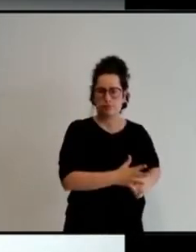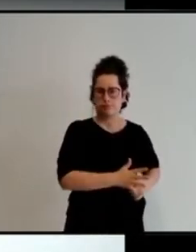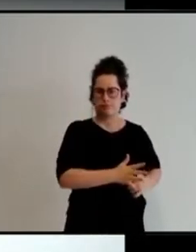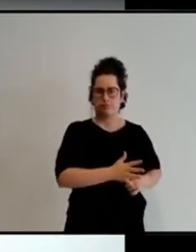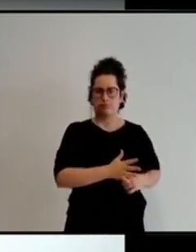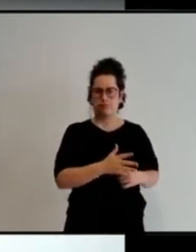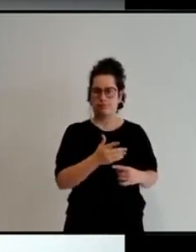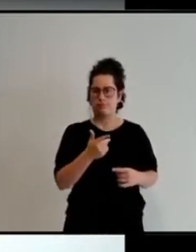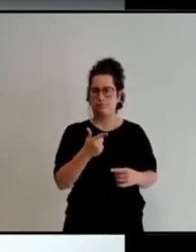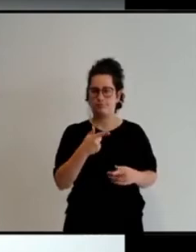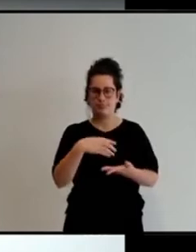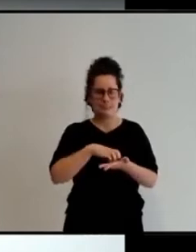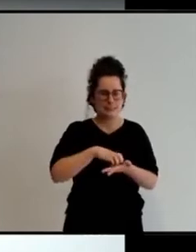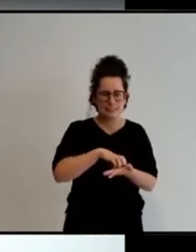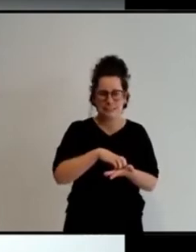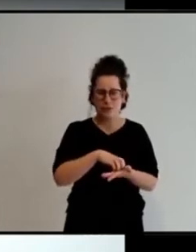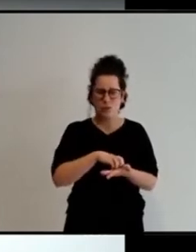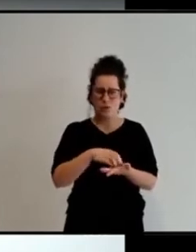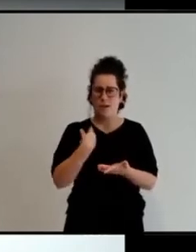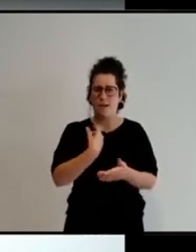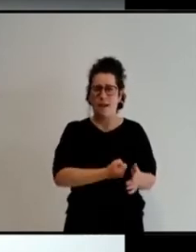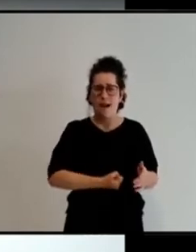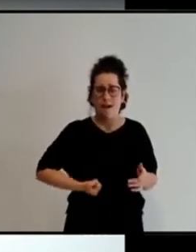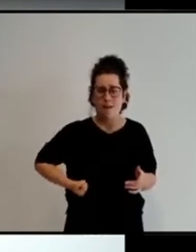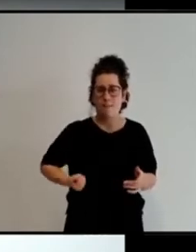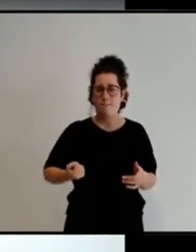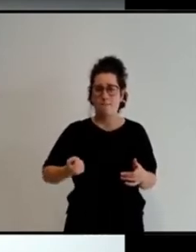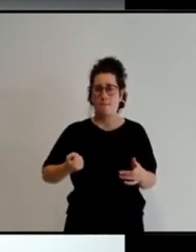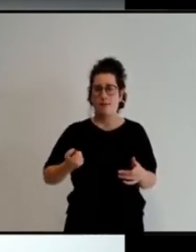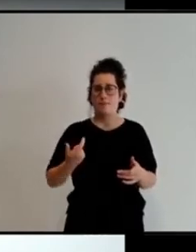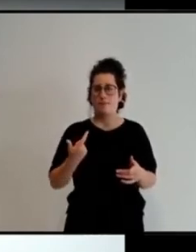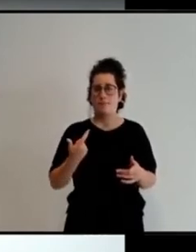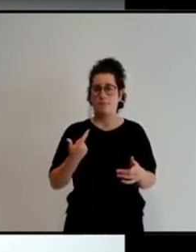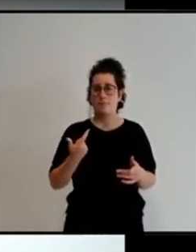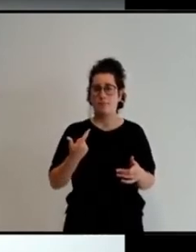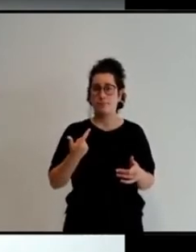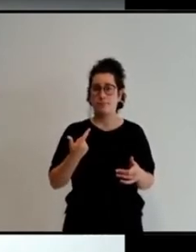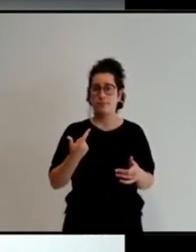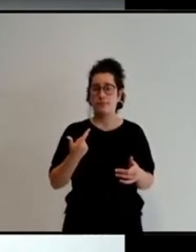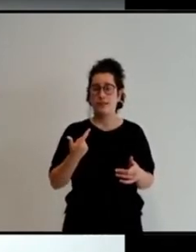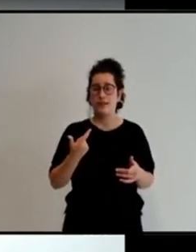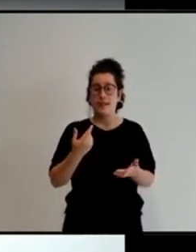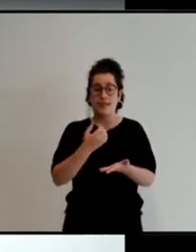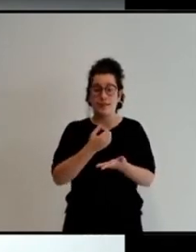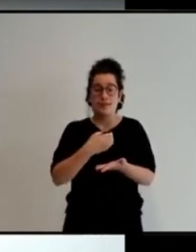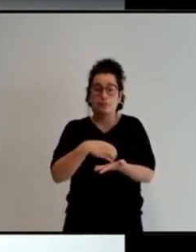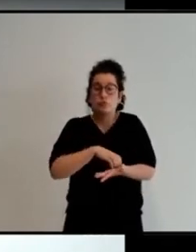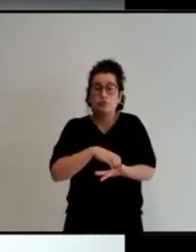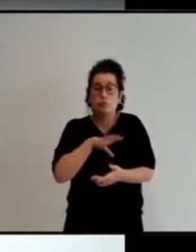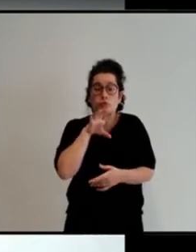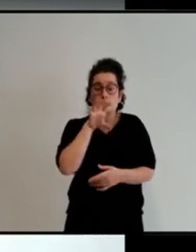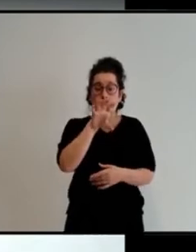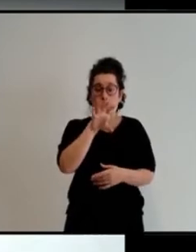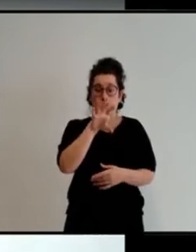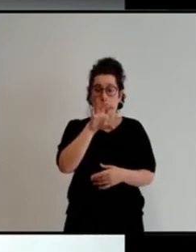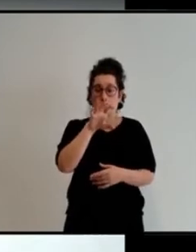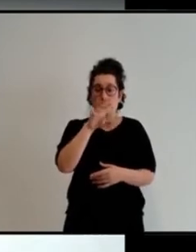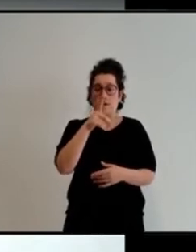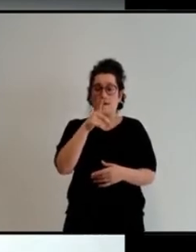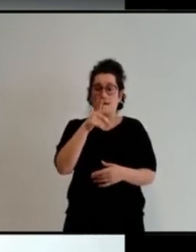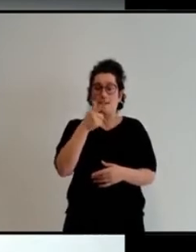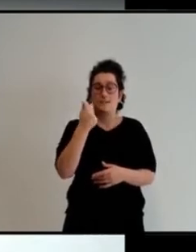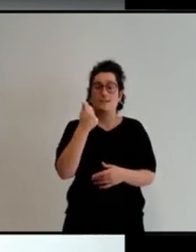el hambre, el acoso por parte de la guerrilla y de la seguridad nacional, que es el ejército y la policía,